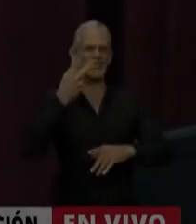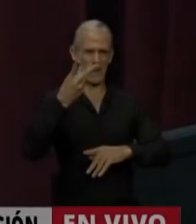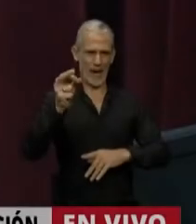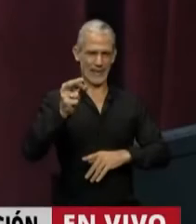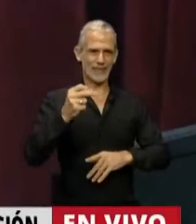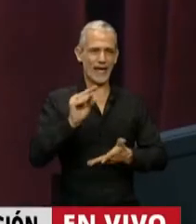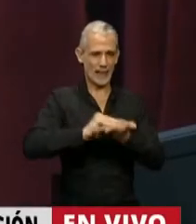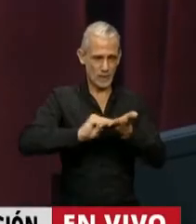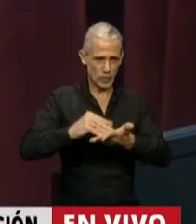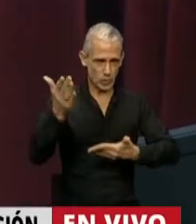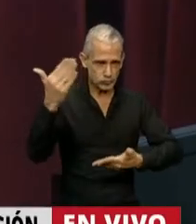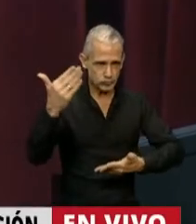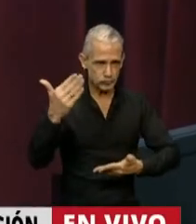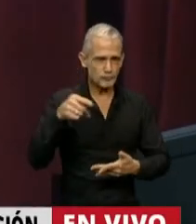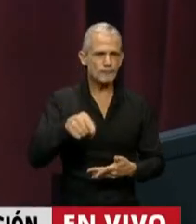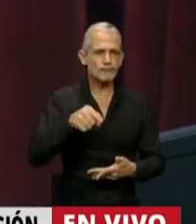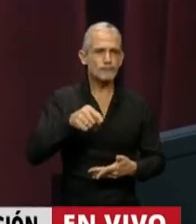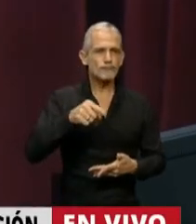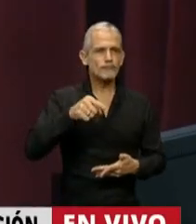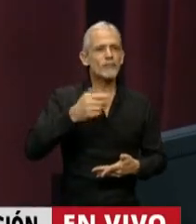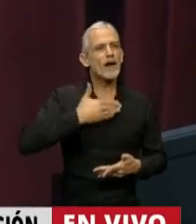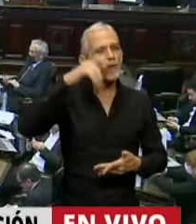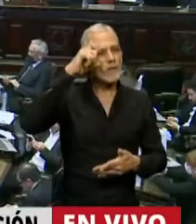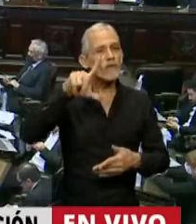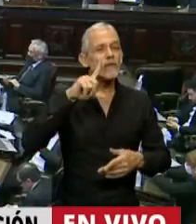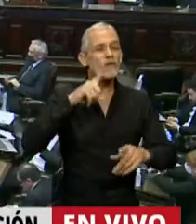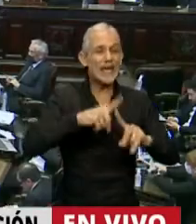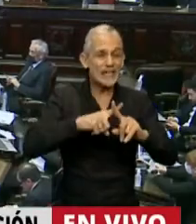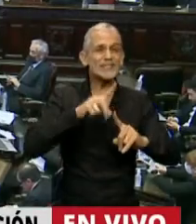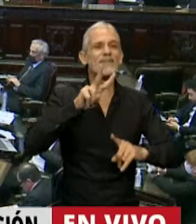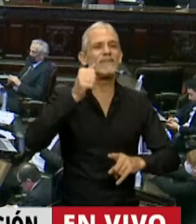Tiene la palabra el señor diputado Eduardo Félix Valdés.